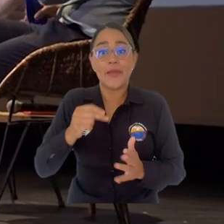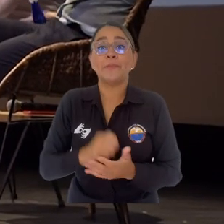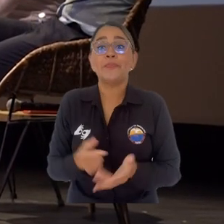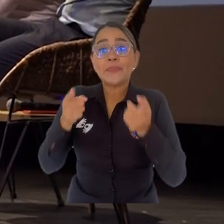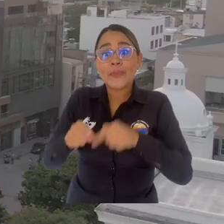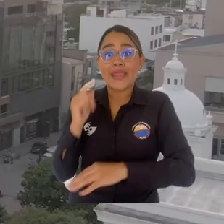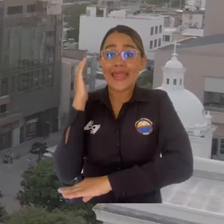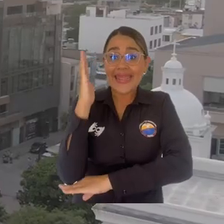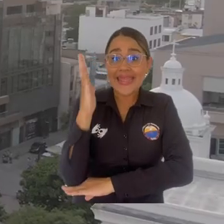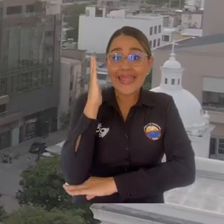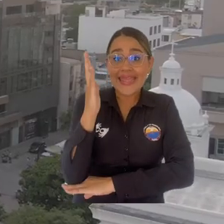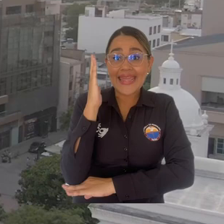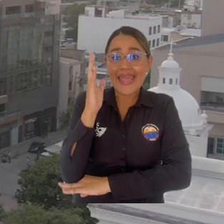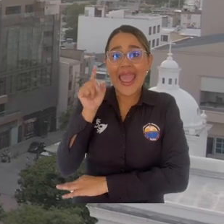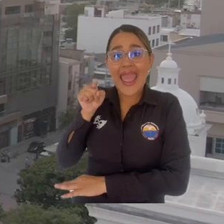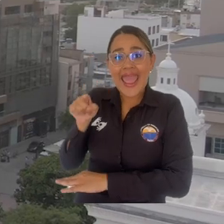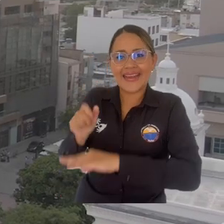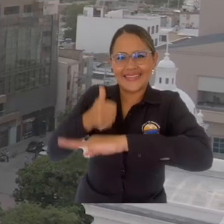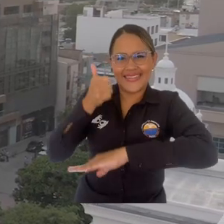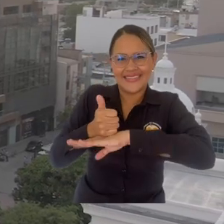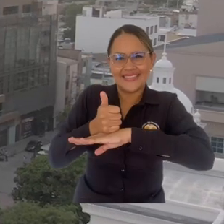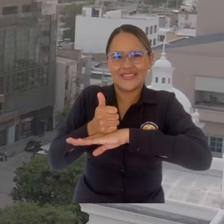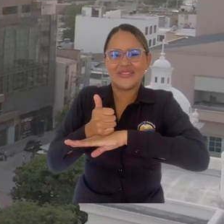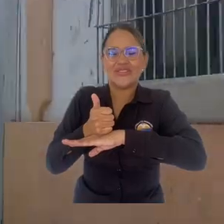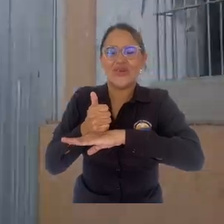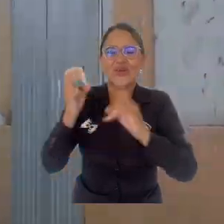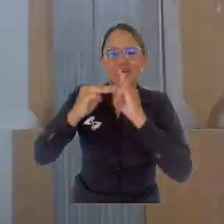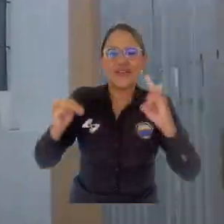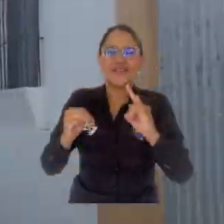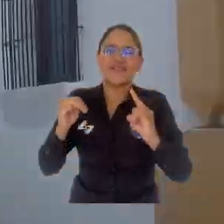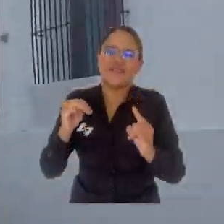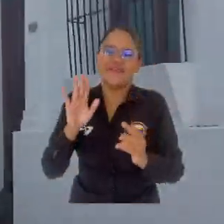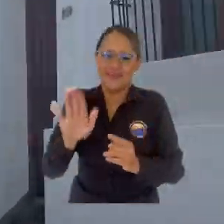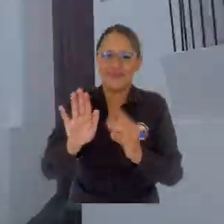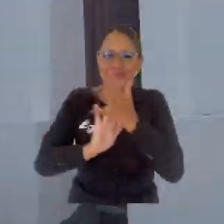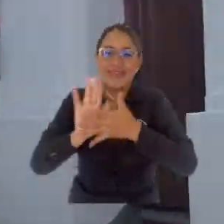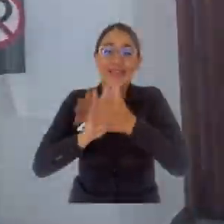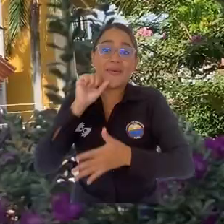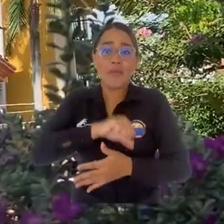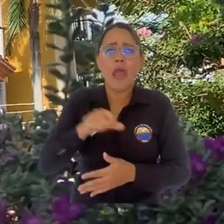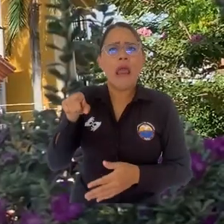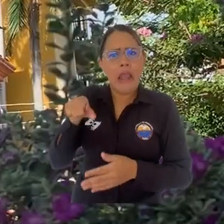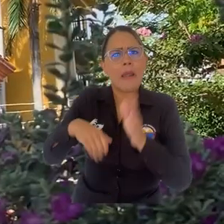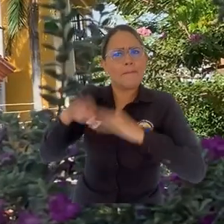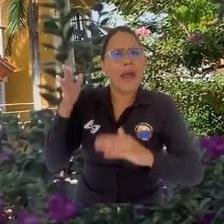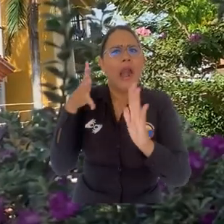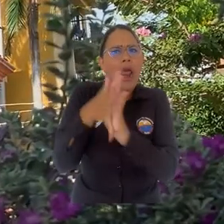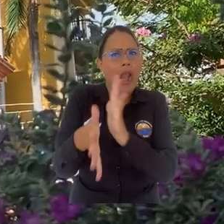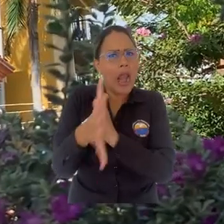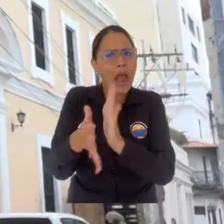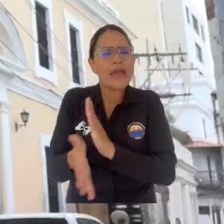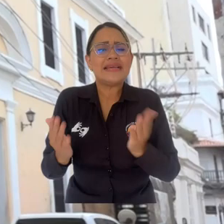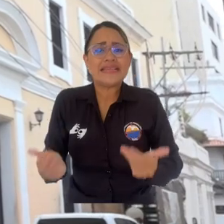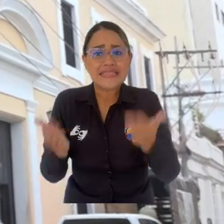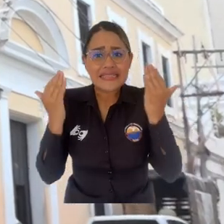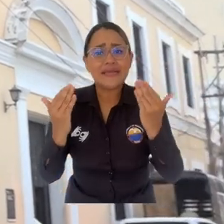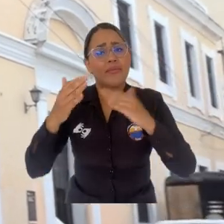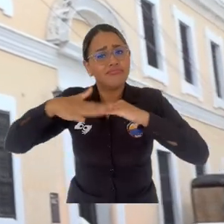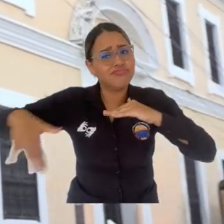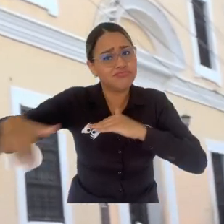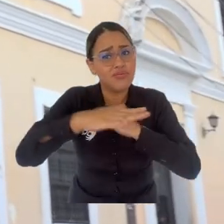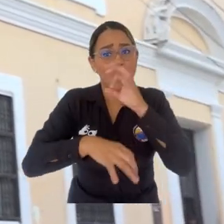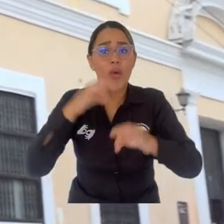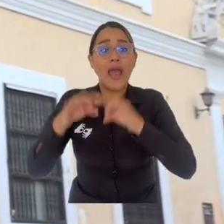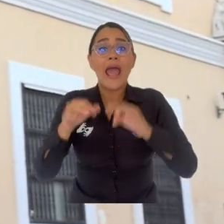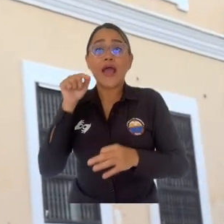el rector Pablo Vera resaltó la importancia de recuperar la zona donde se mueve la vida samaria y donde la alma mater hace presencia con uno de